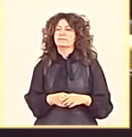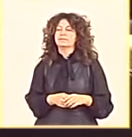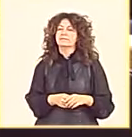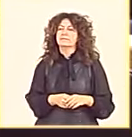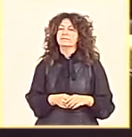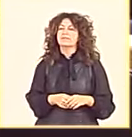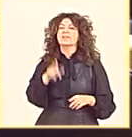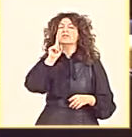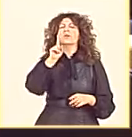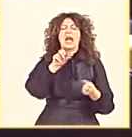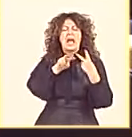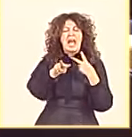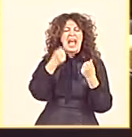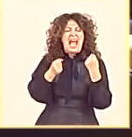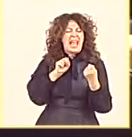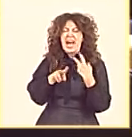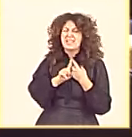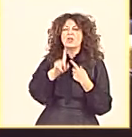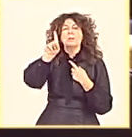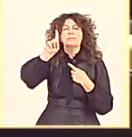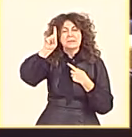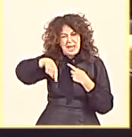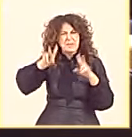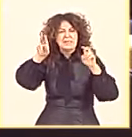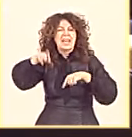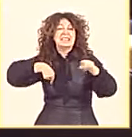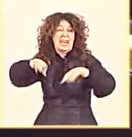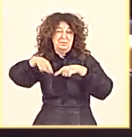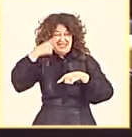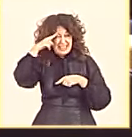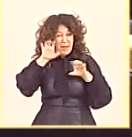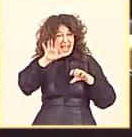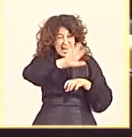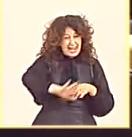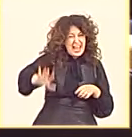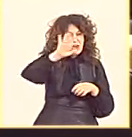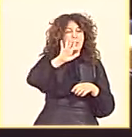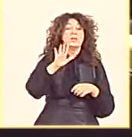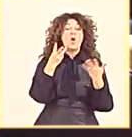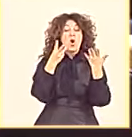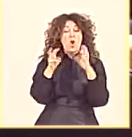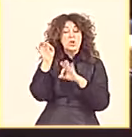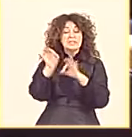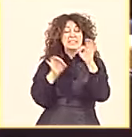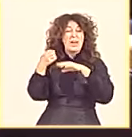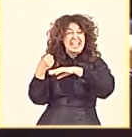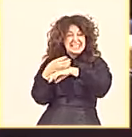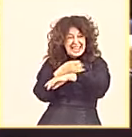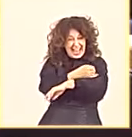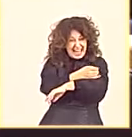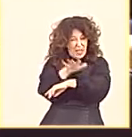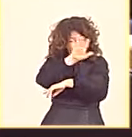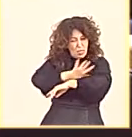Y no solamente te voy hablar de carreteras, te voy a hablar de transportes. ¿Sabía que en provincia de León hemos perdido el 80% de trenes regionales?